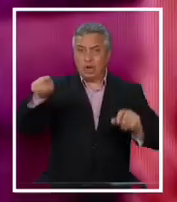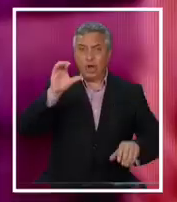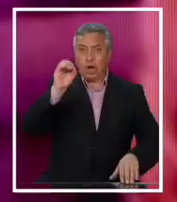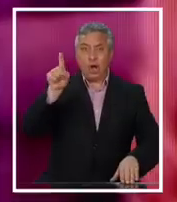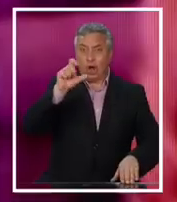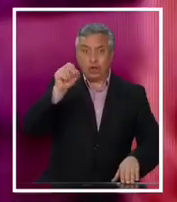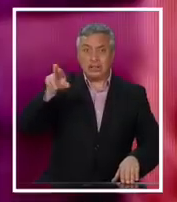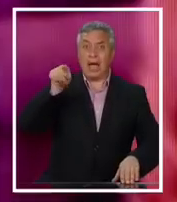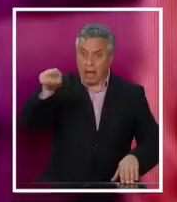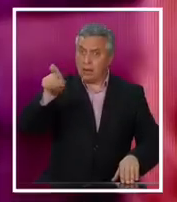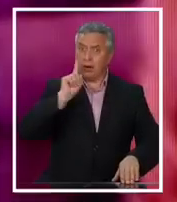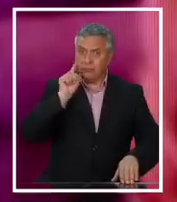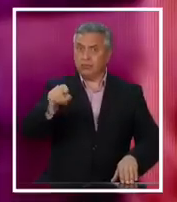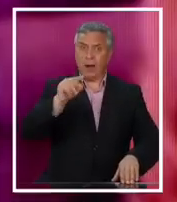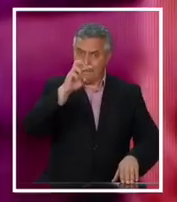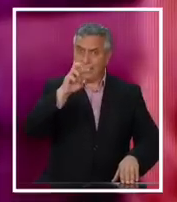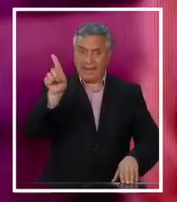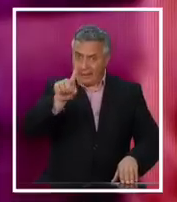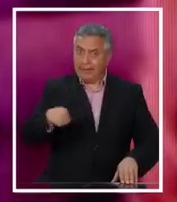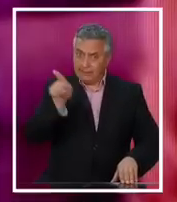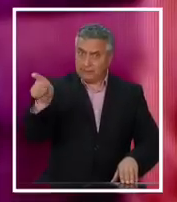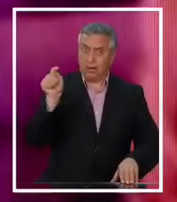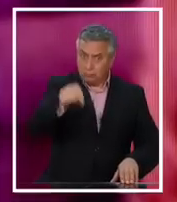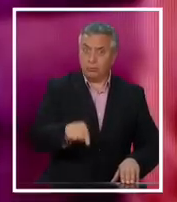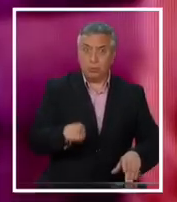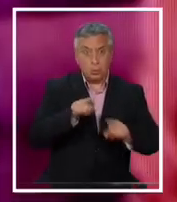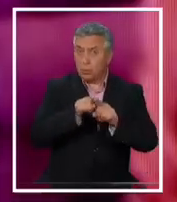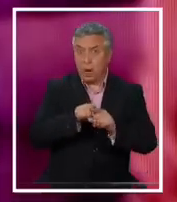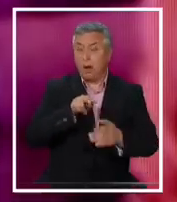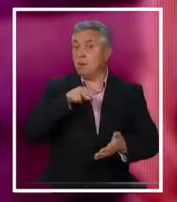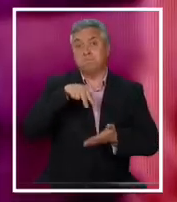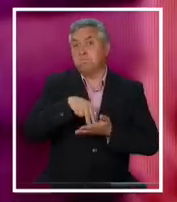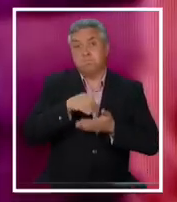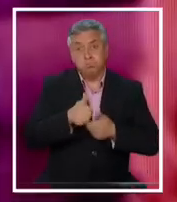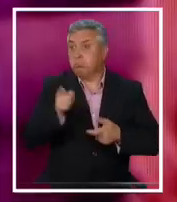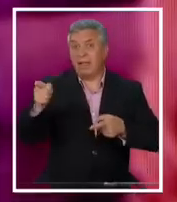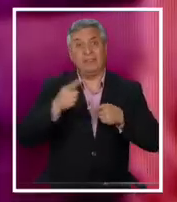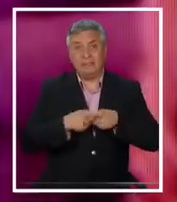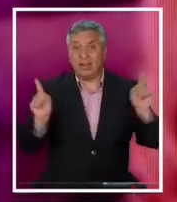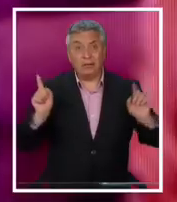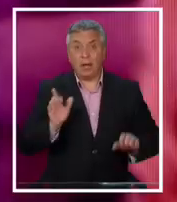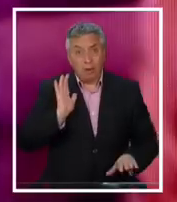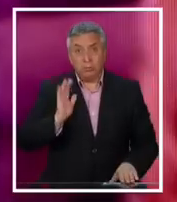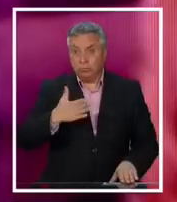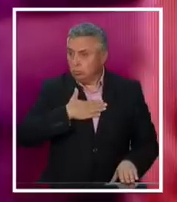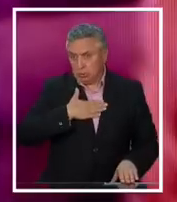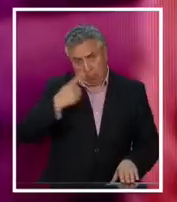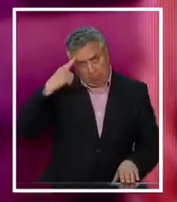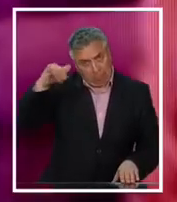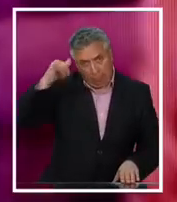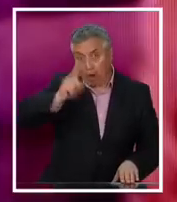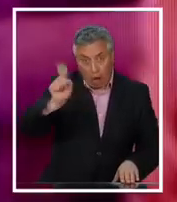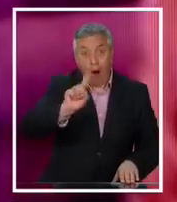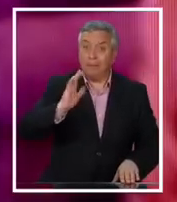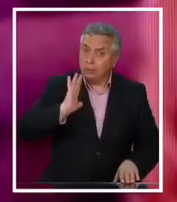es militante del Partido Socialista y está por una posición distinta. Yo la respeto, no la comparto pero la respeto.